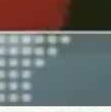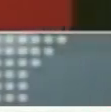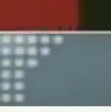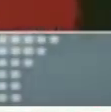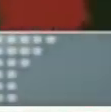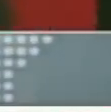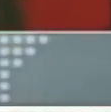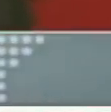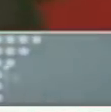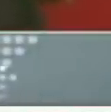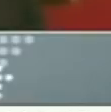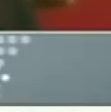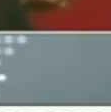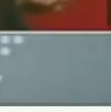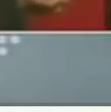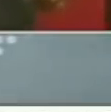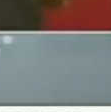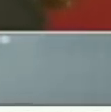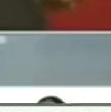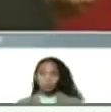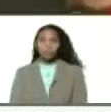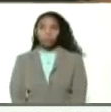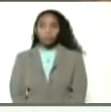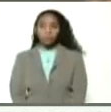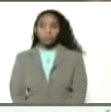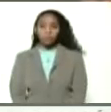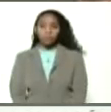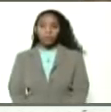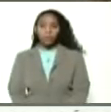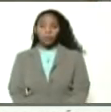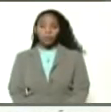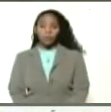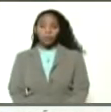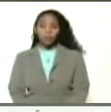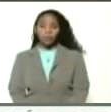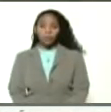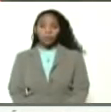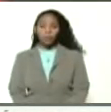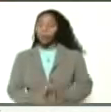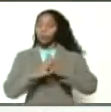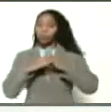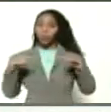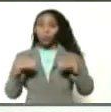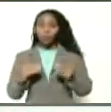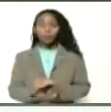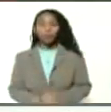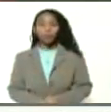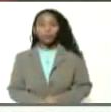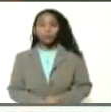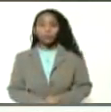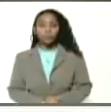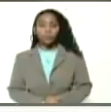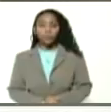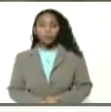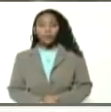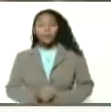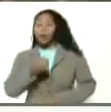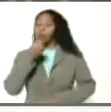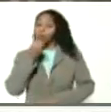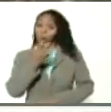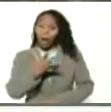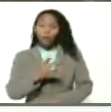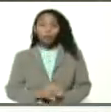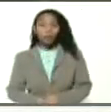Todo lo que se haga tiene que ser para fortalecer su legado. Todo. De los buenos